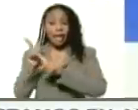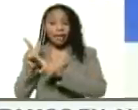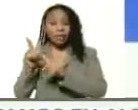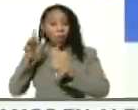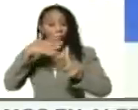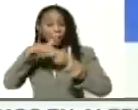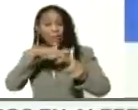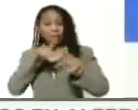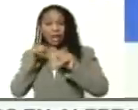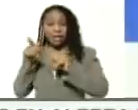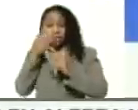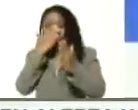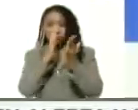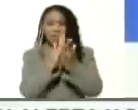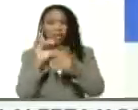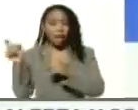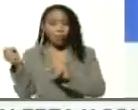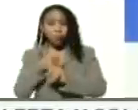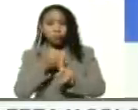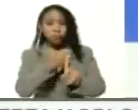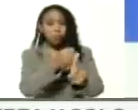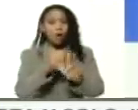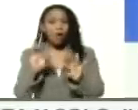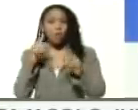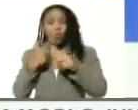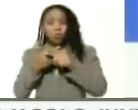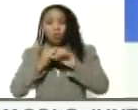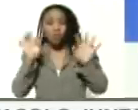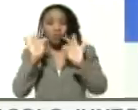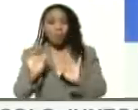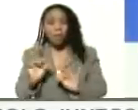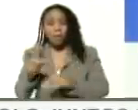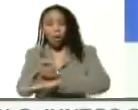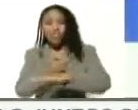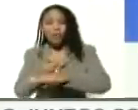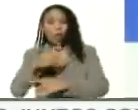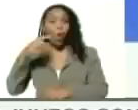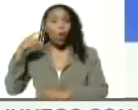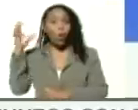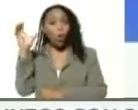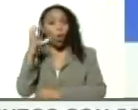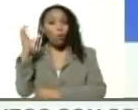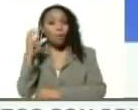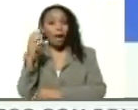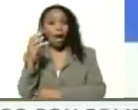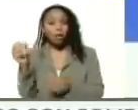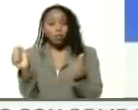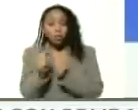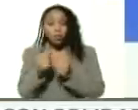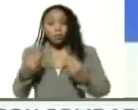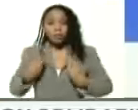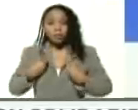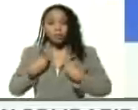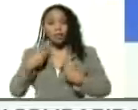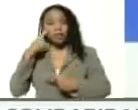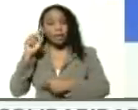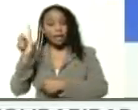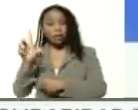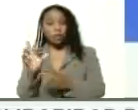y frente a la agresión multiforme del gobierno de Colombia, en connivencia con sus aliados del